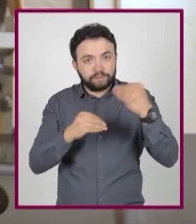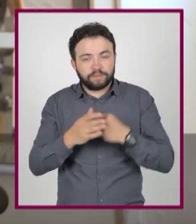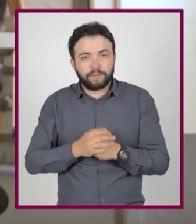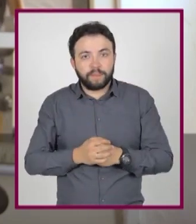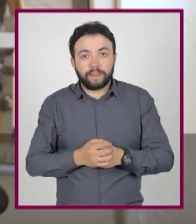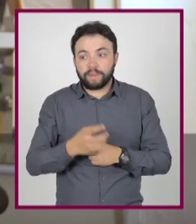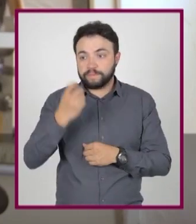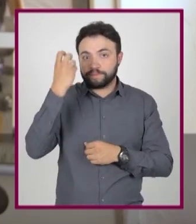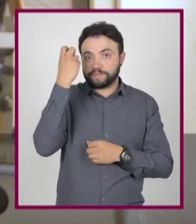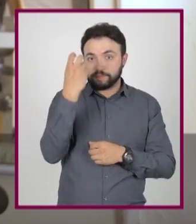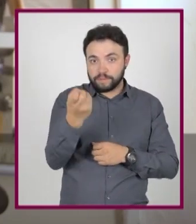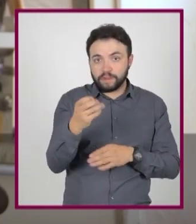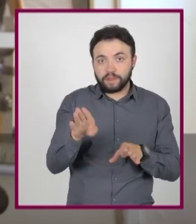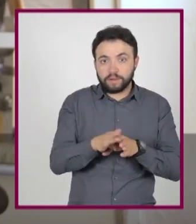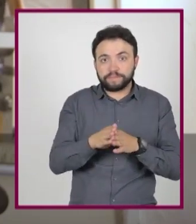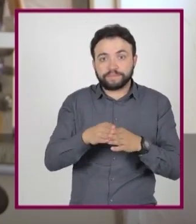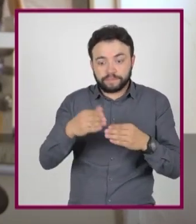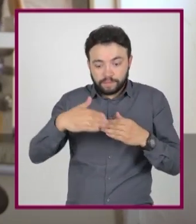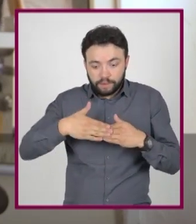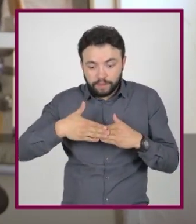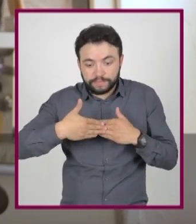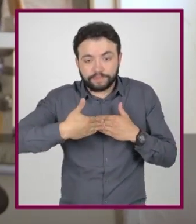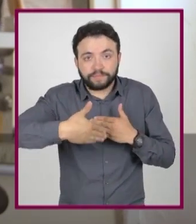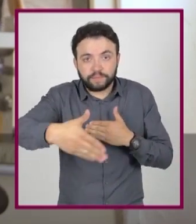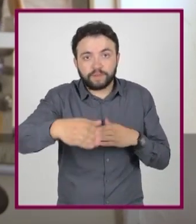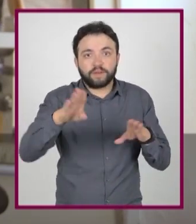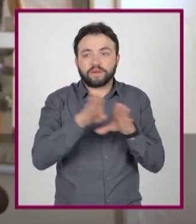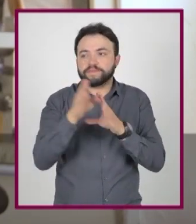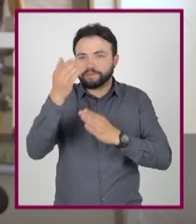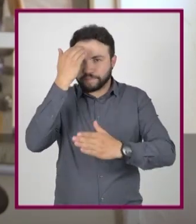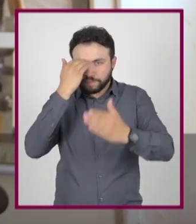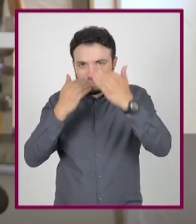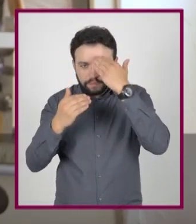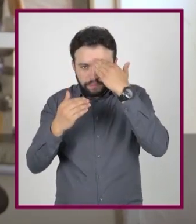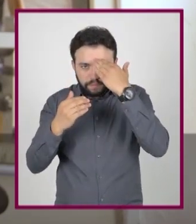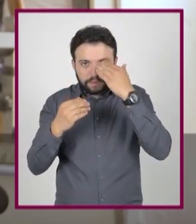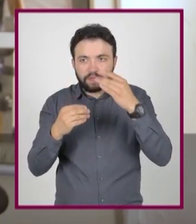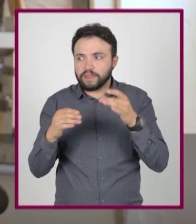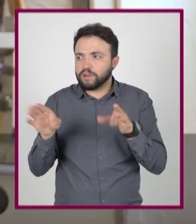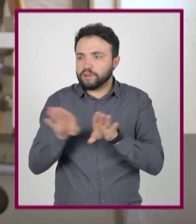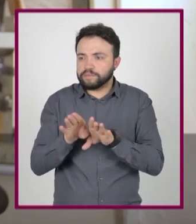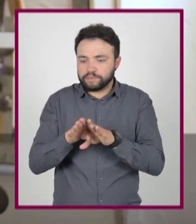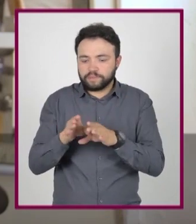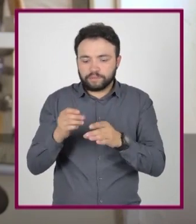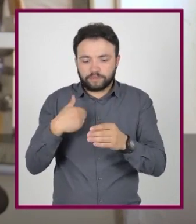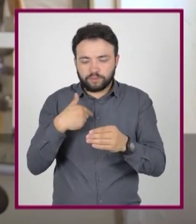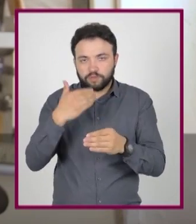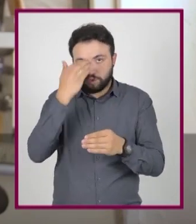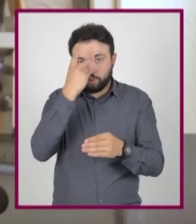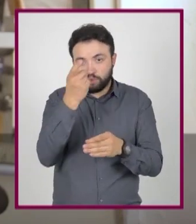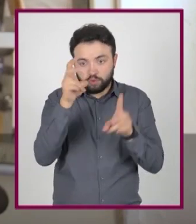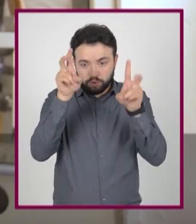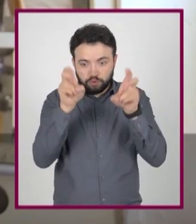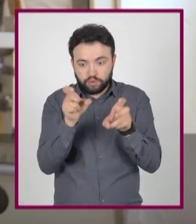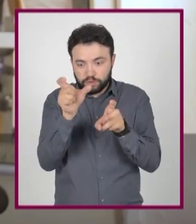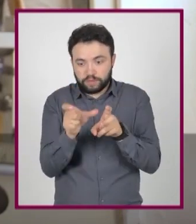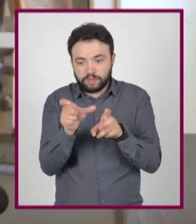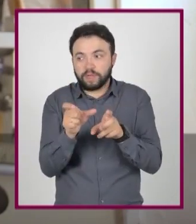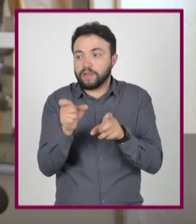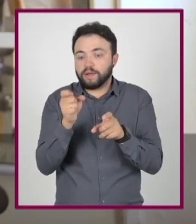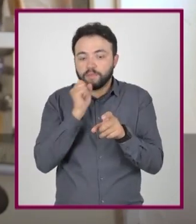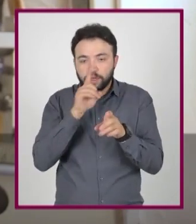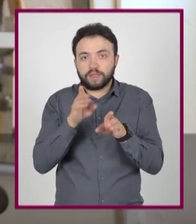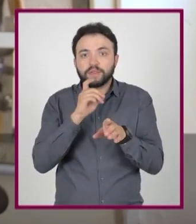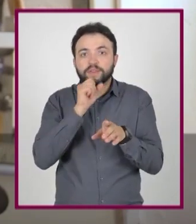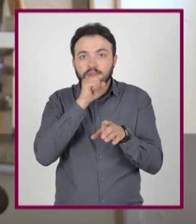Y así es como partiendo de elementos como un autor que ya conocíamos, podemos ejemplificar corrientes de literatura como el llamado